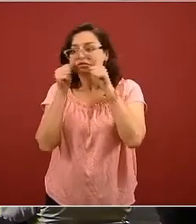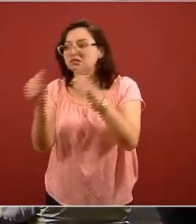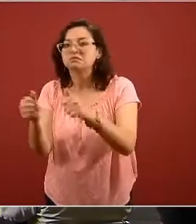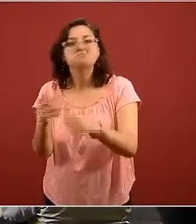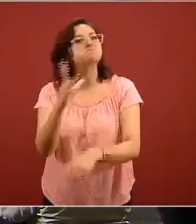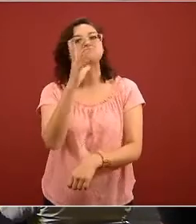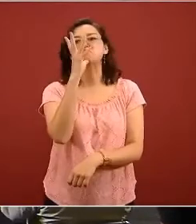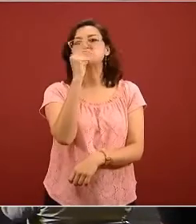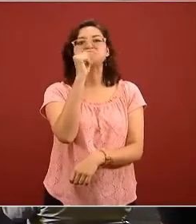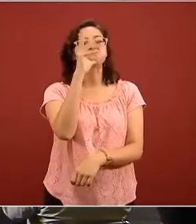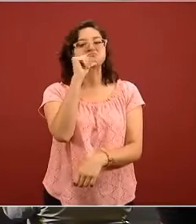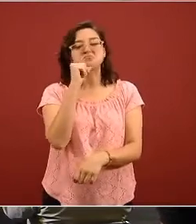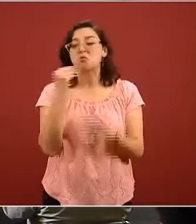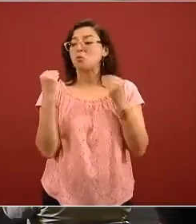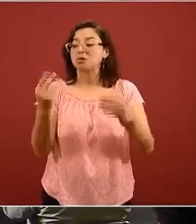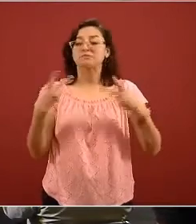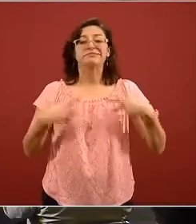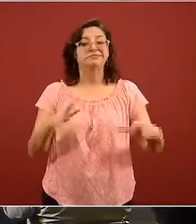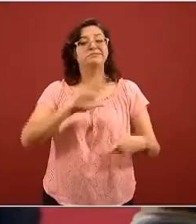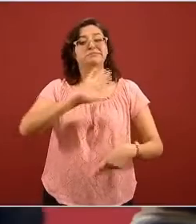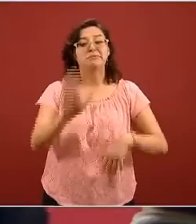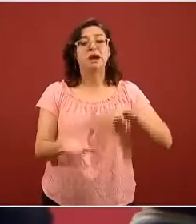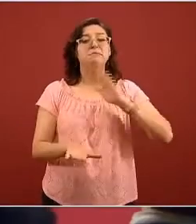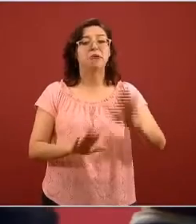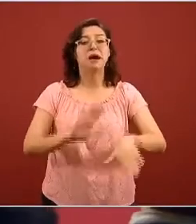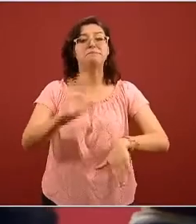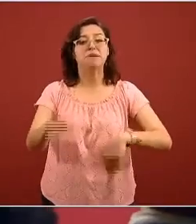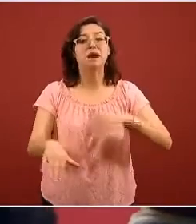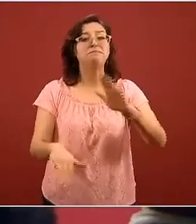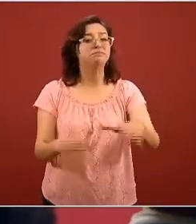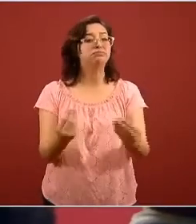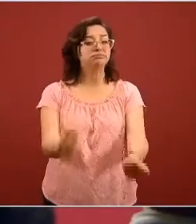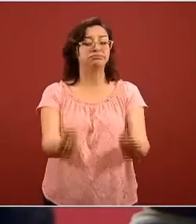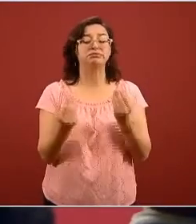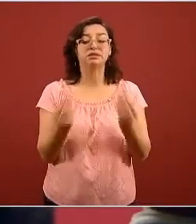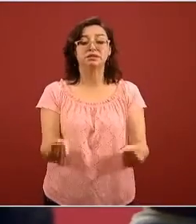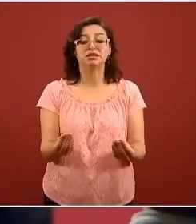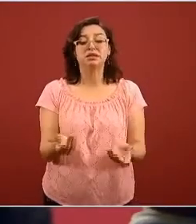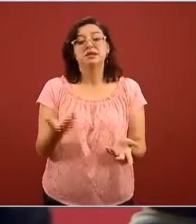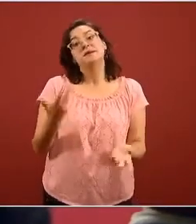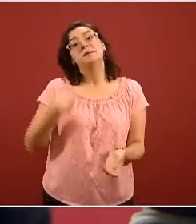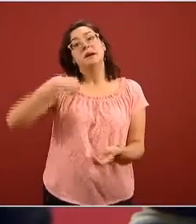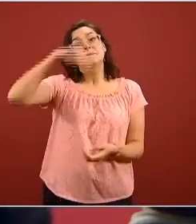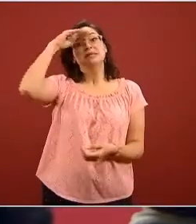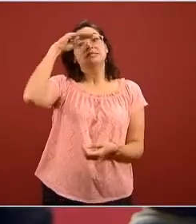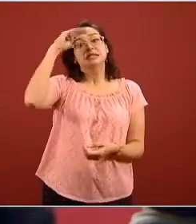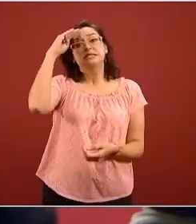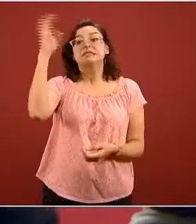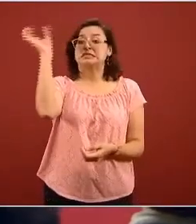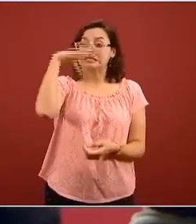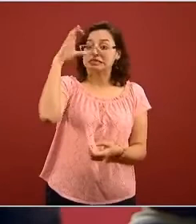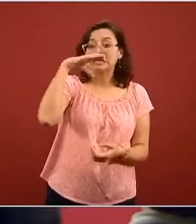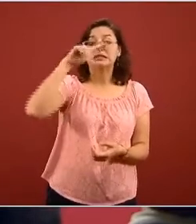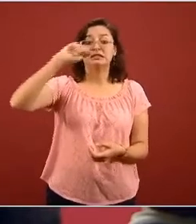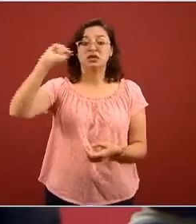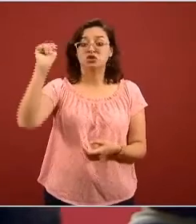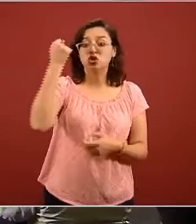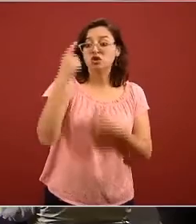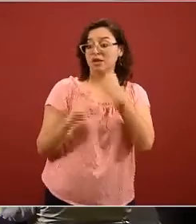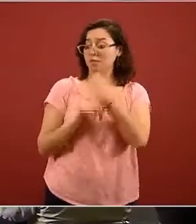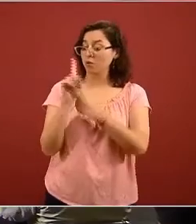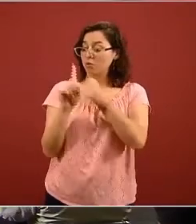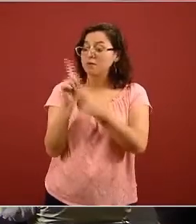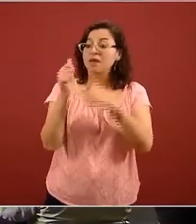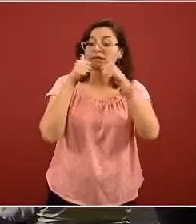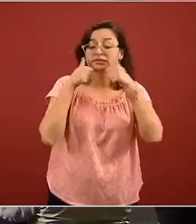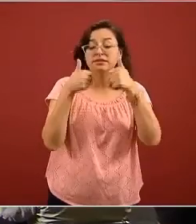muchas personas y no solamente pensar en la ciencia y la tecnología para resolver problemas que se generen